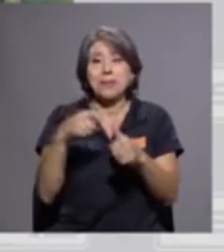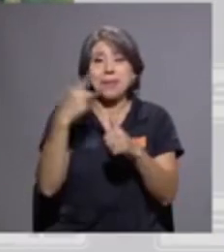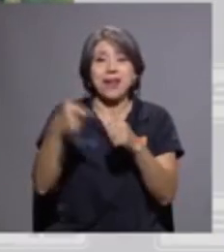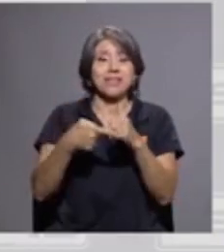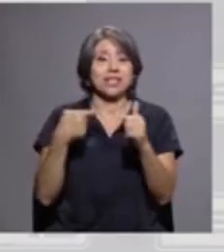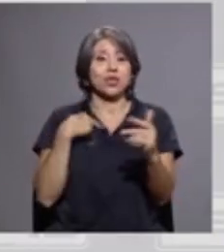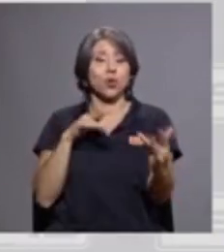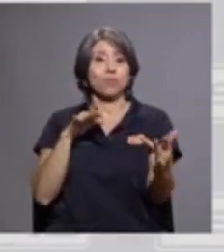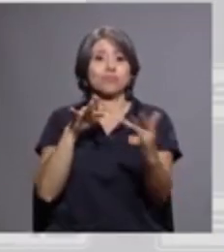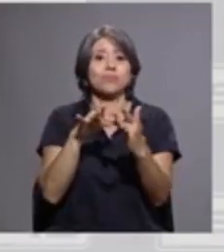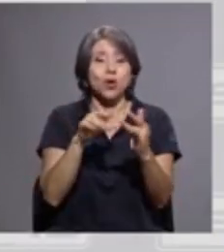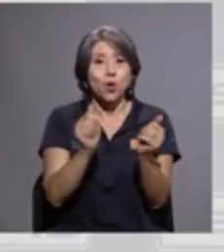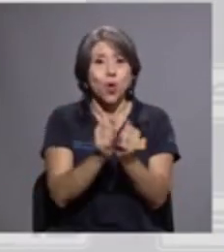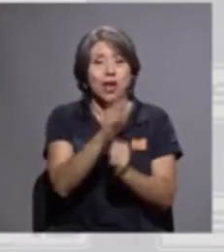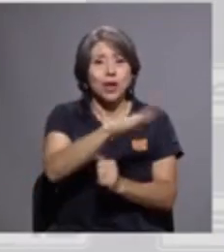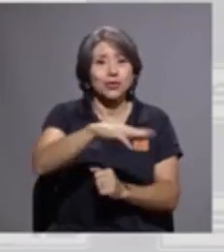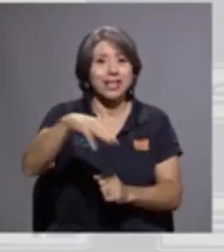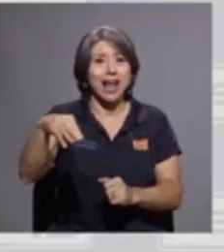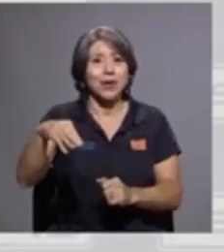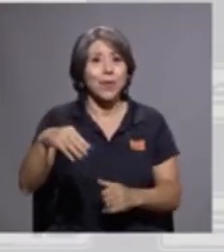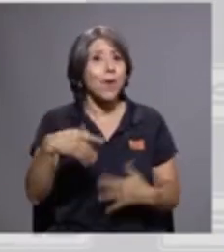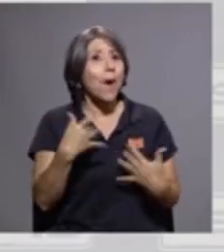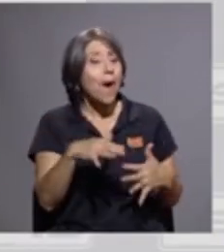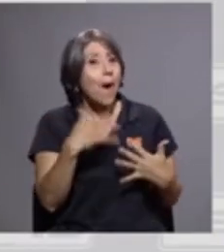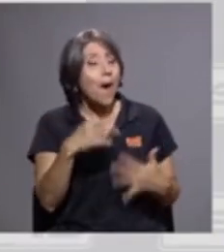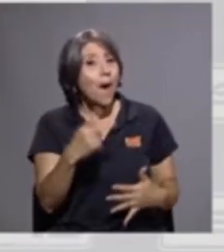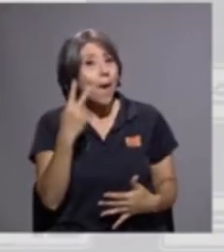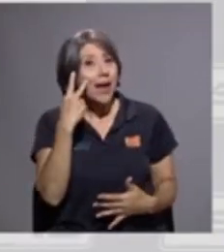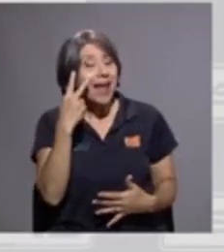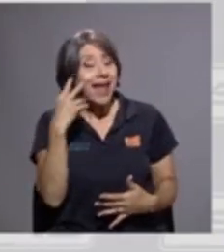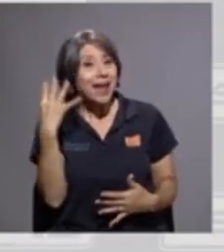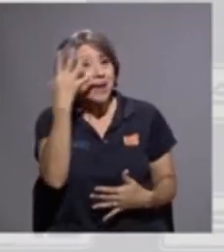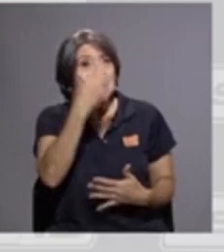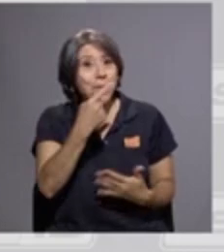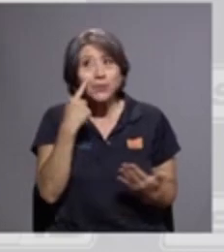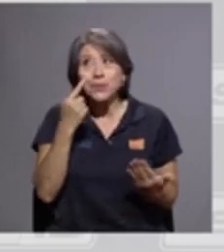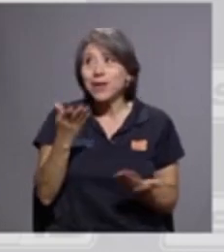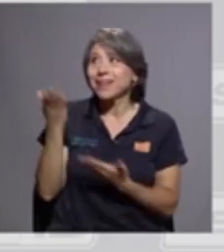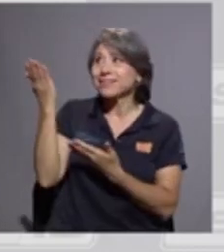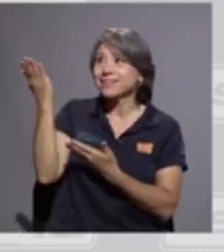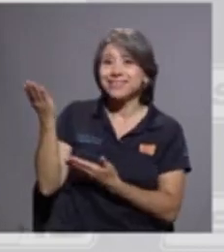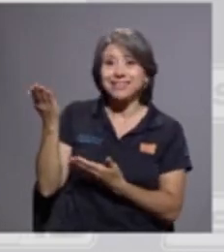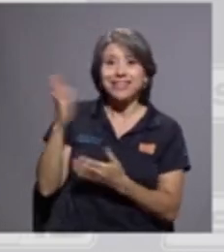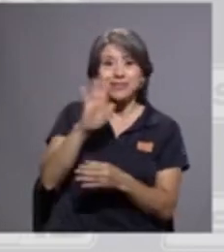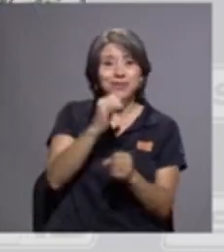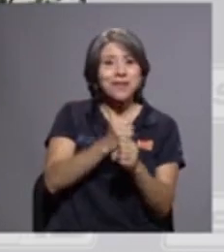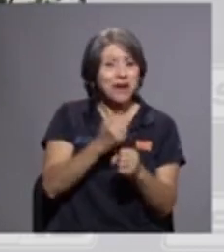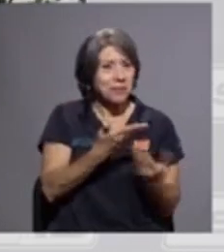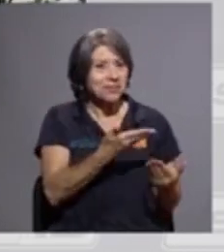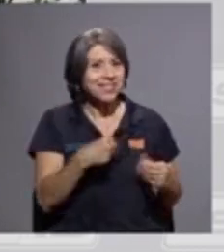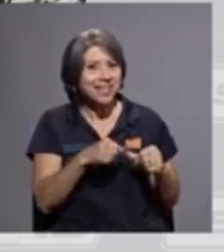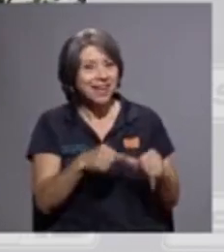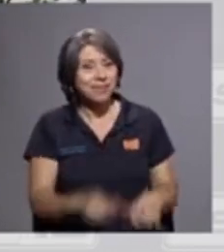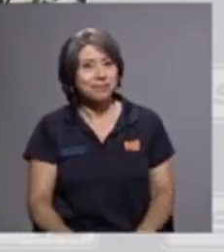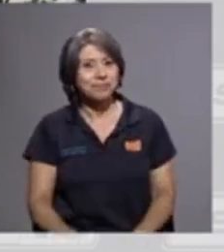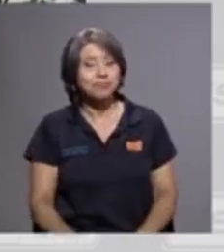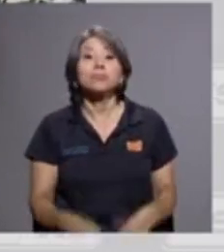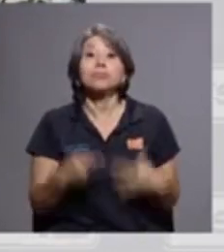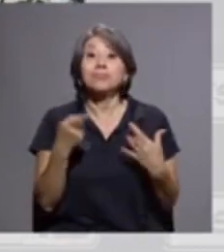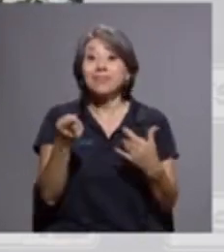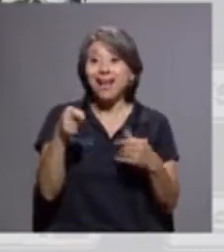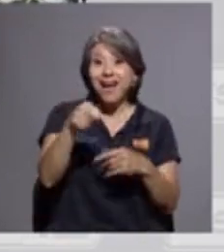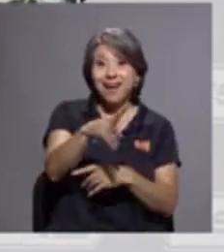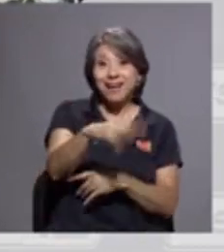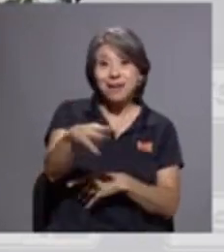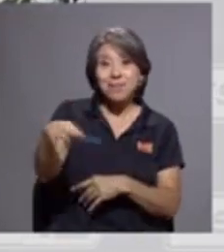y ahí el